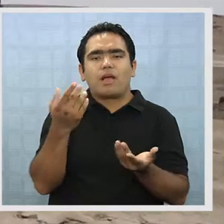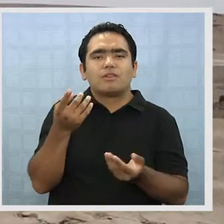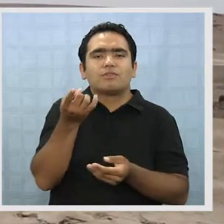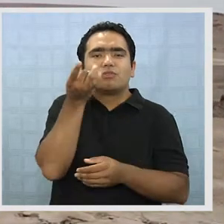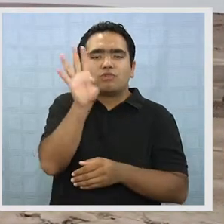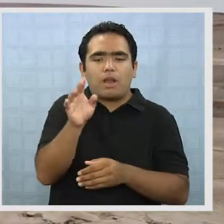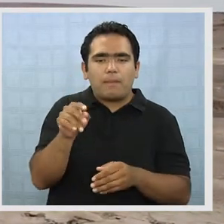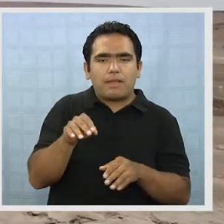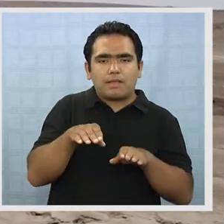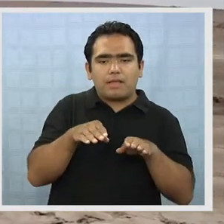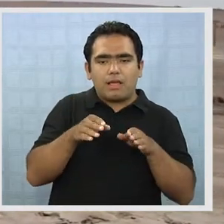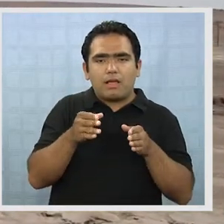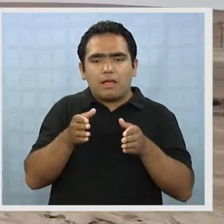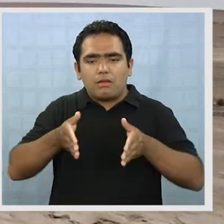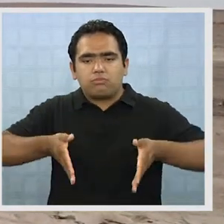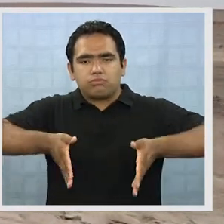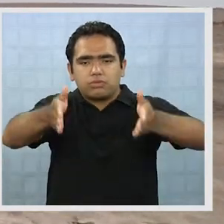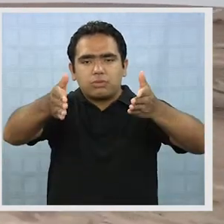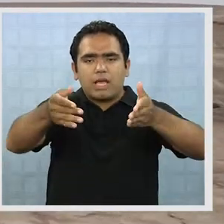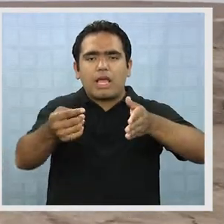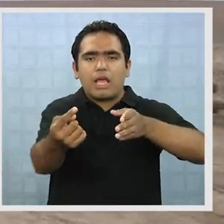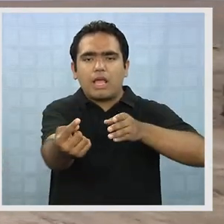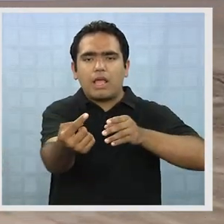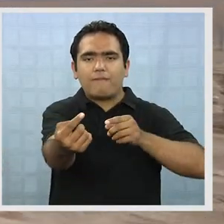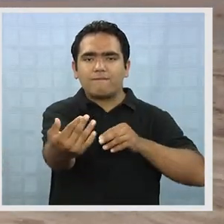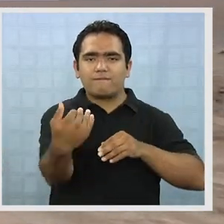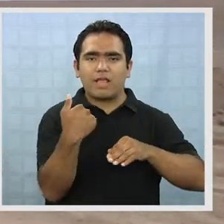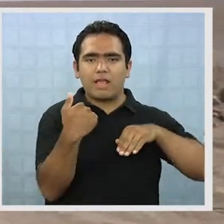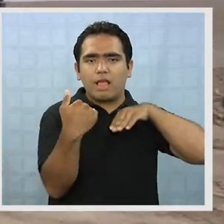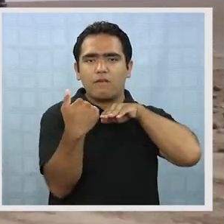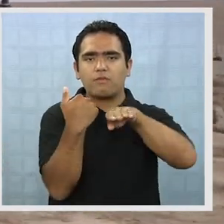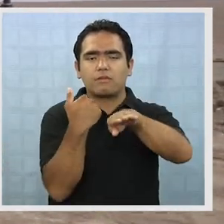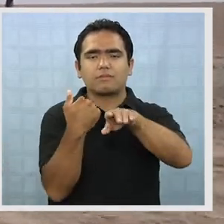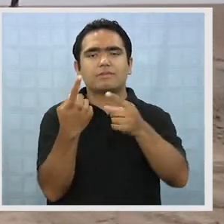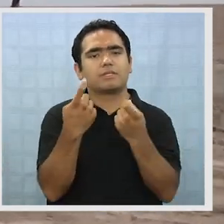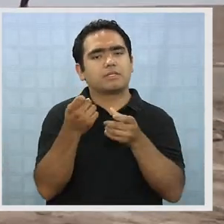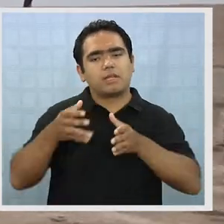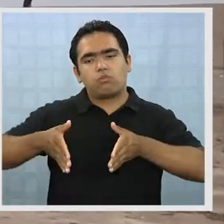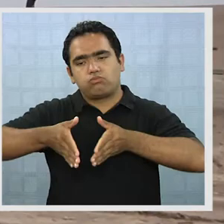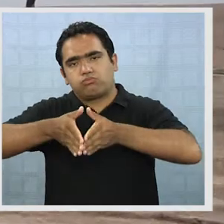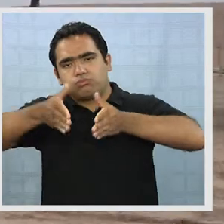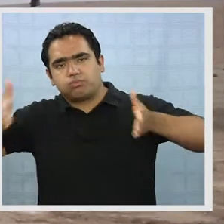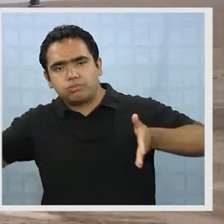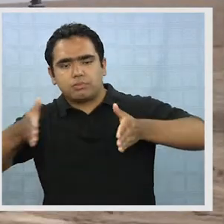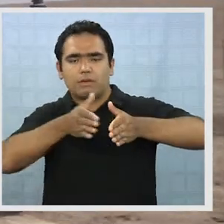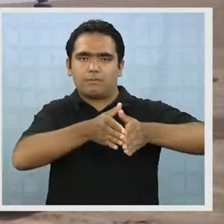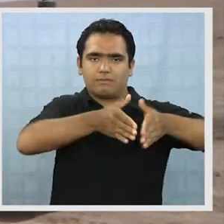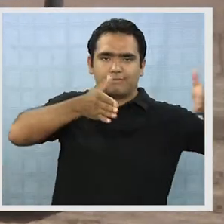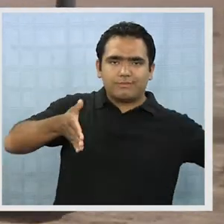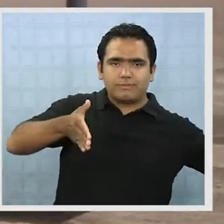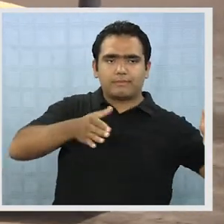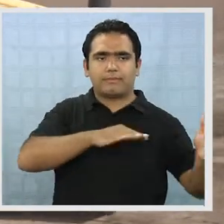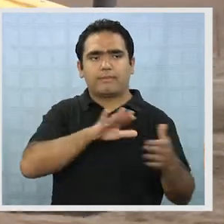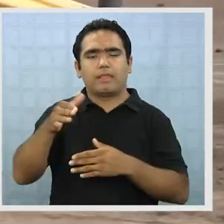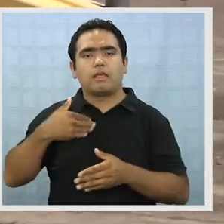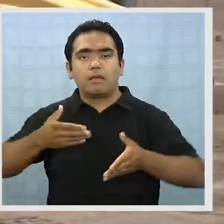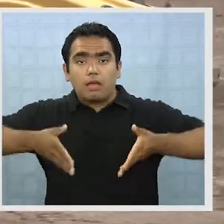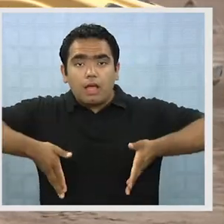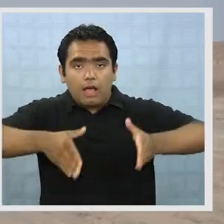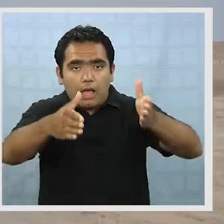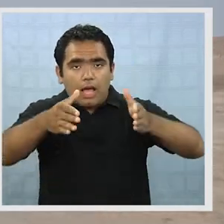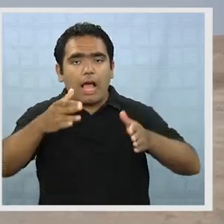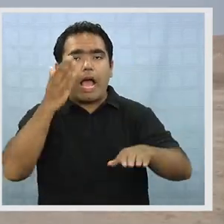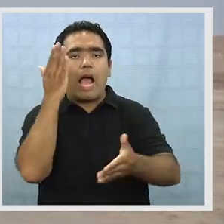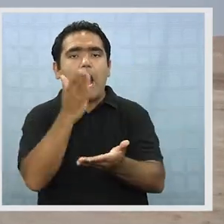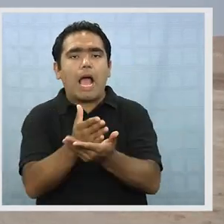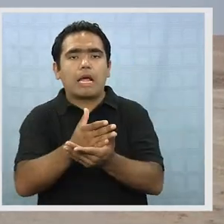solamente dos pistas, una de ida y otra de bajada, sino que se requiere esta doble vía con urgencia. La ruta A1 al aeropuerto sería